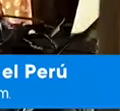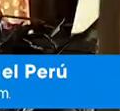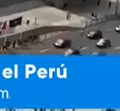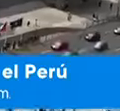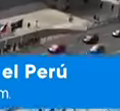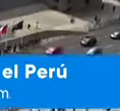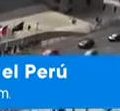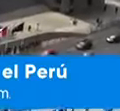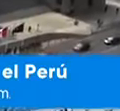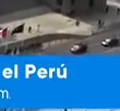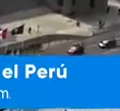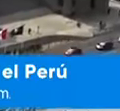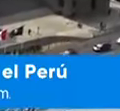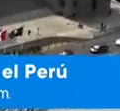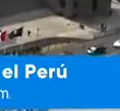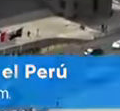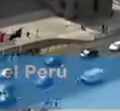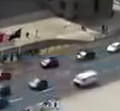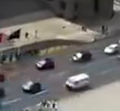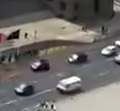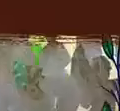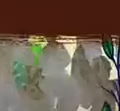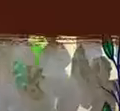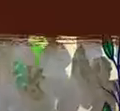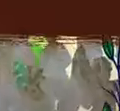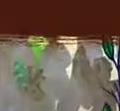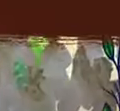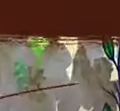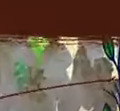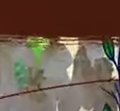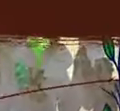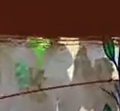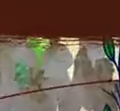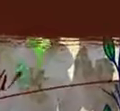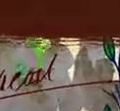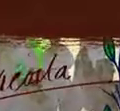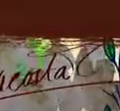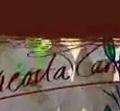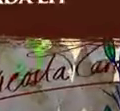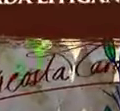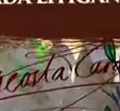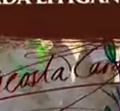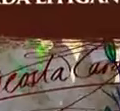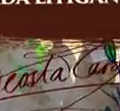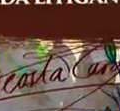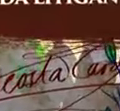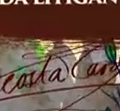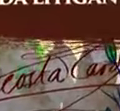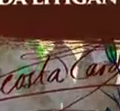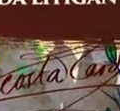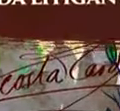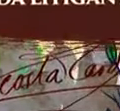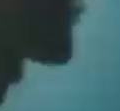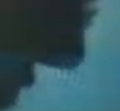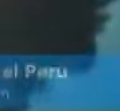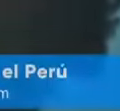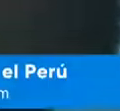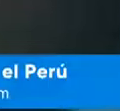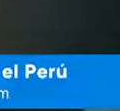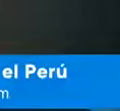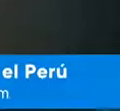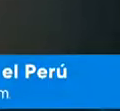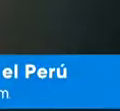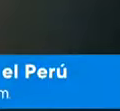profesional en litigar en los tribunales. Miguelina Acosta Cárdenas fue una pionera.